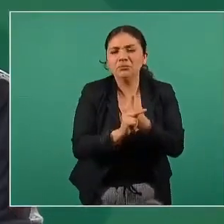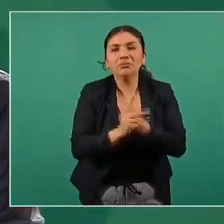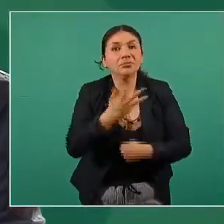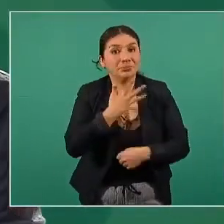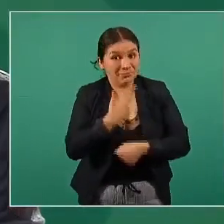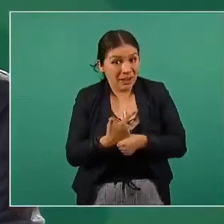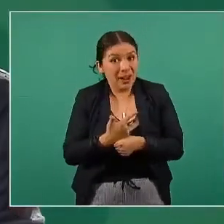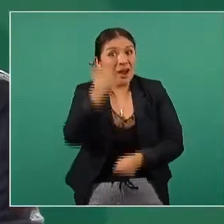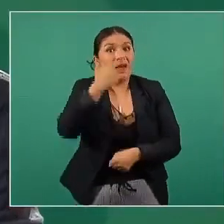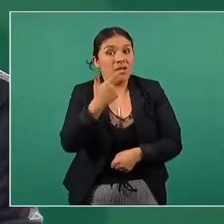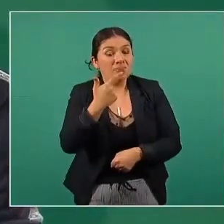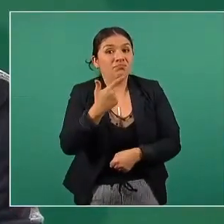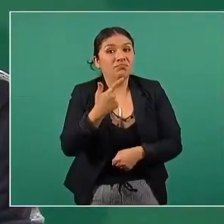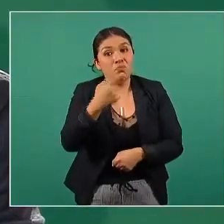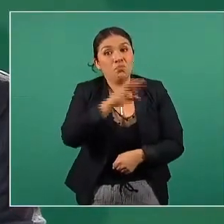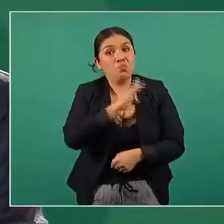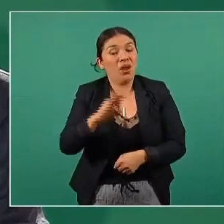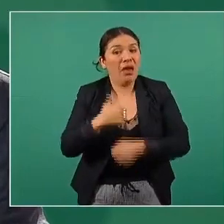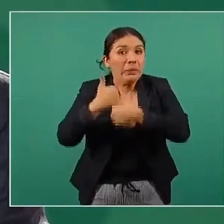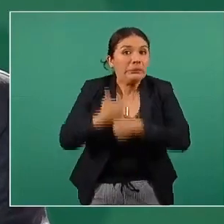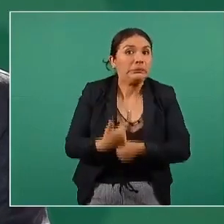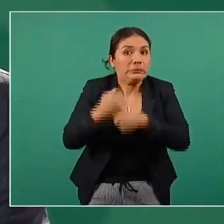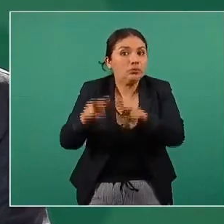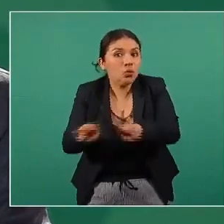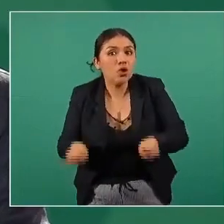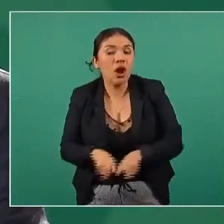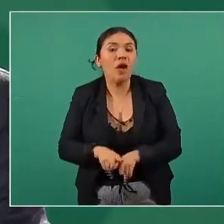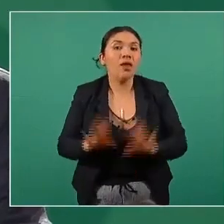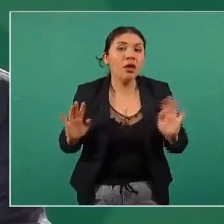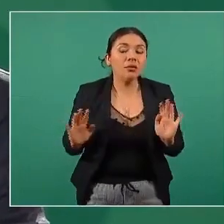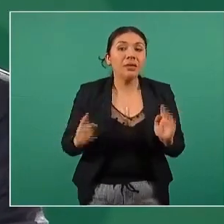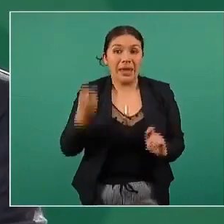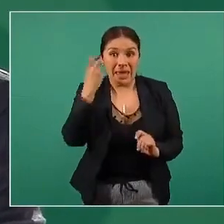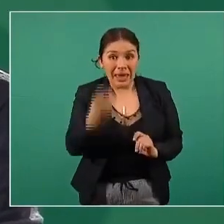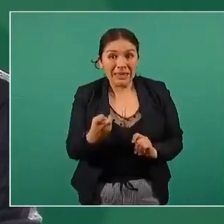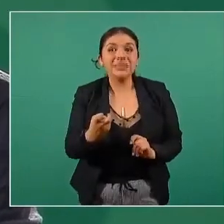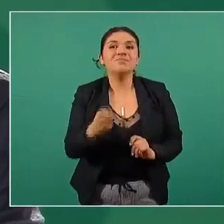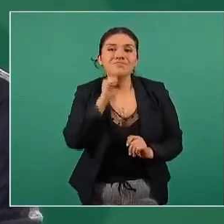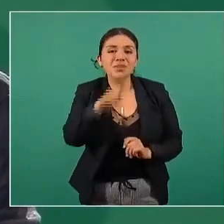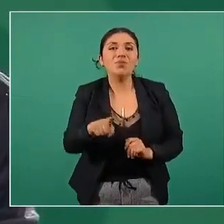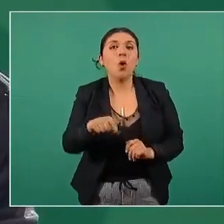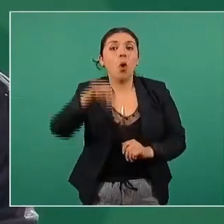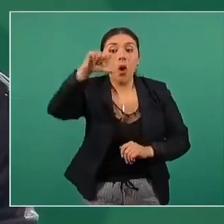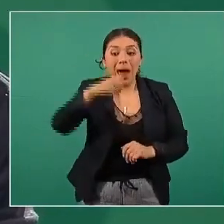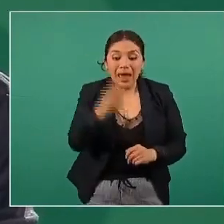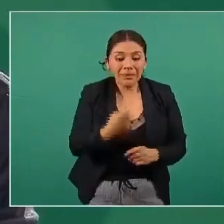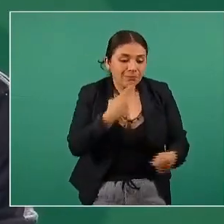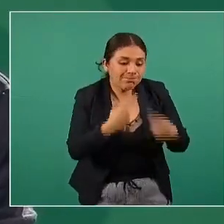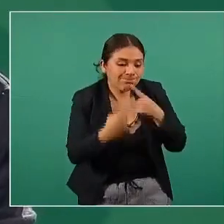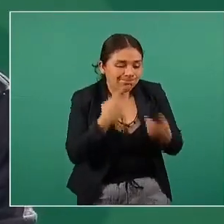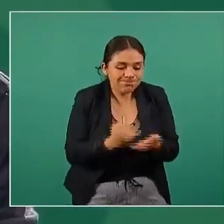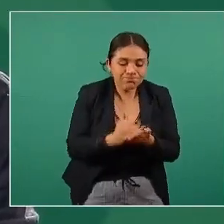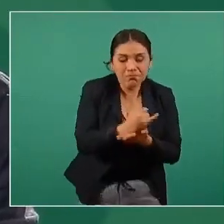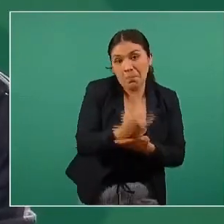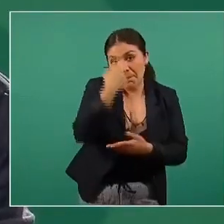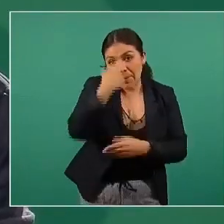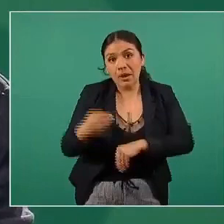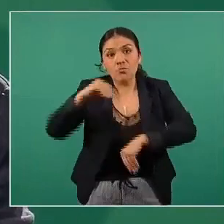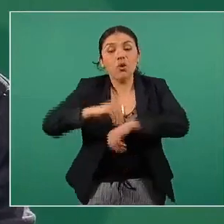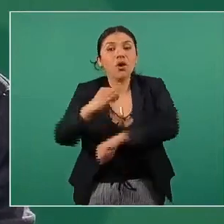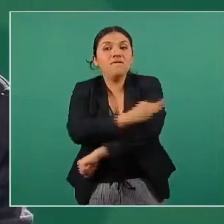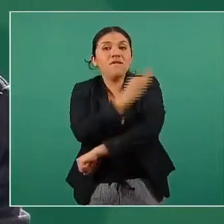riesgos o tienen vulnerabilidad y eso es lo que ocupa para esta decisión de vacunar